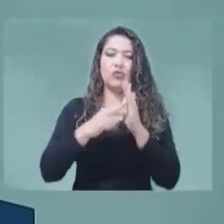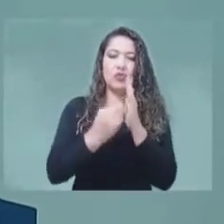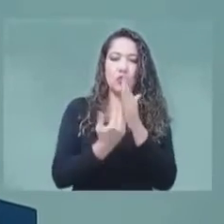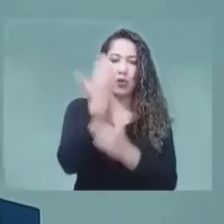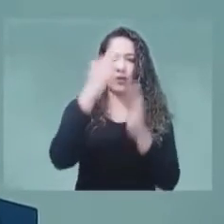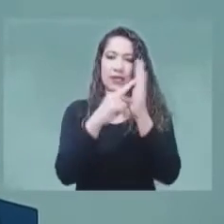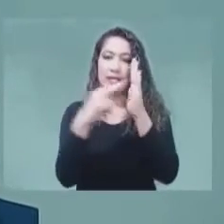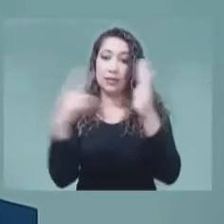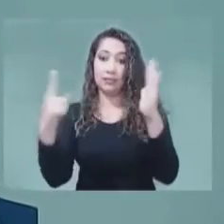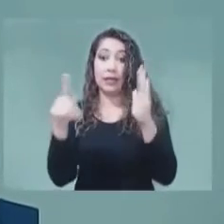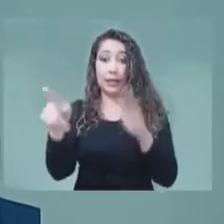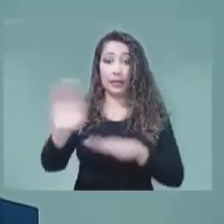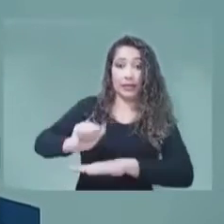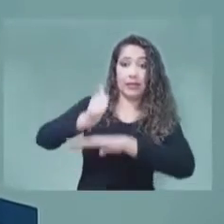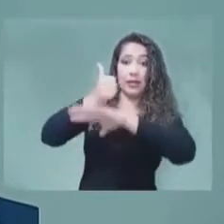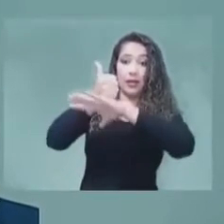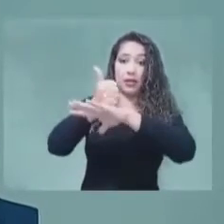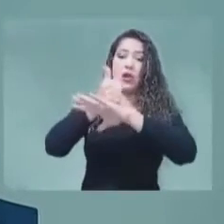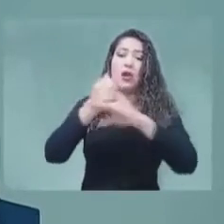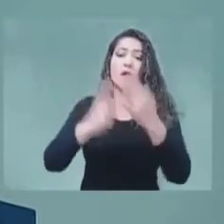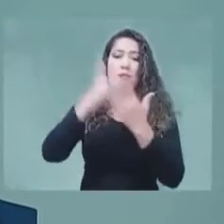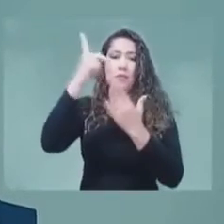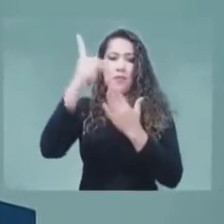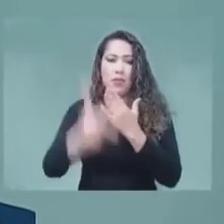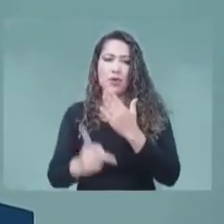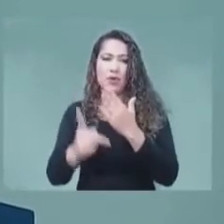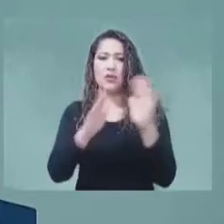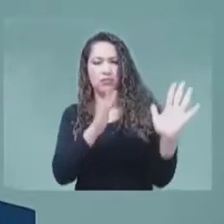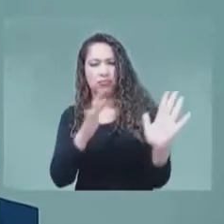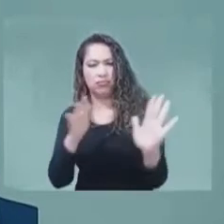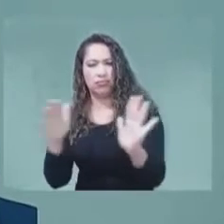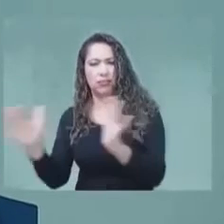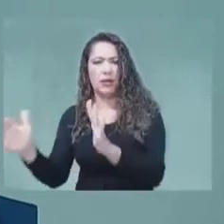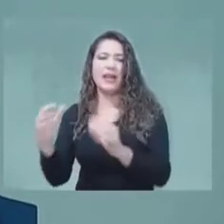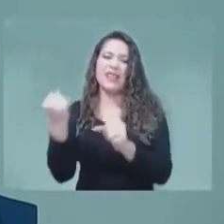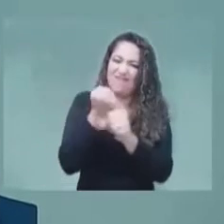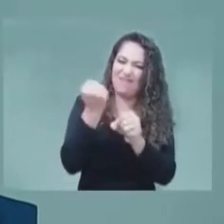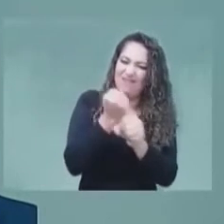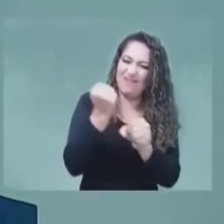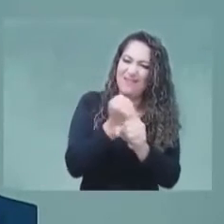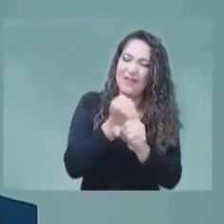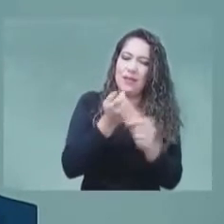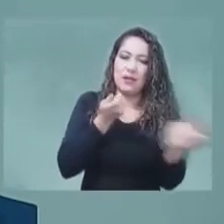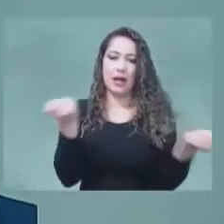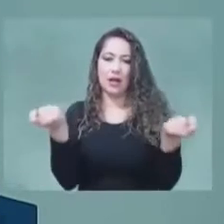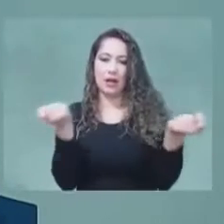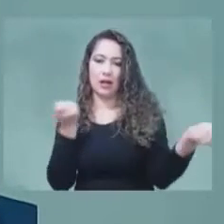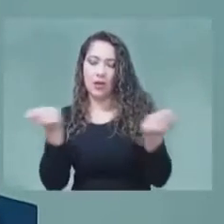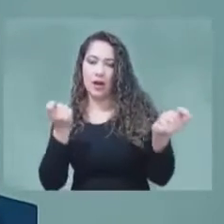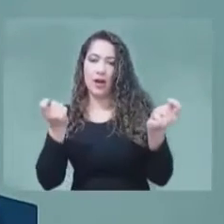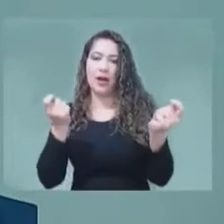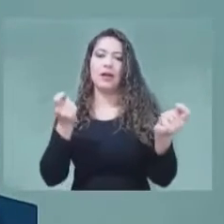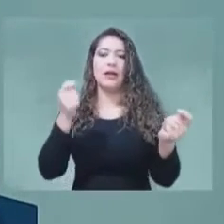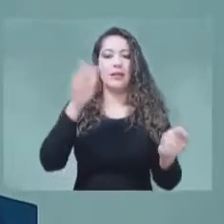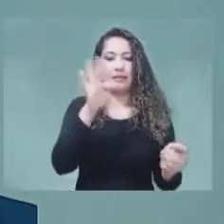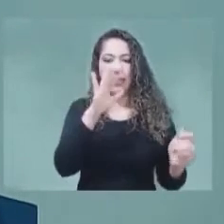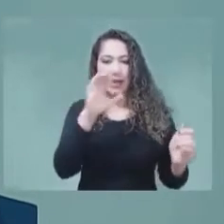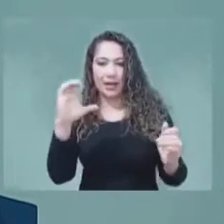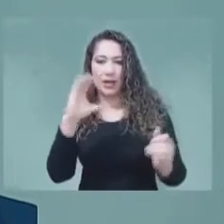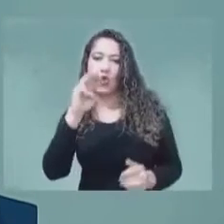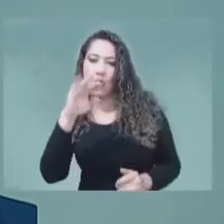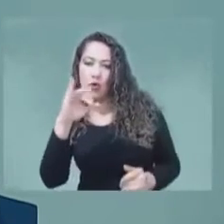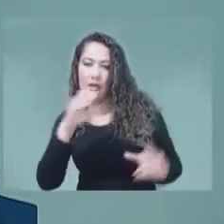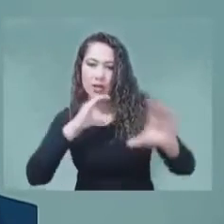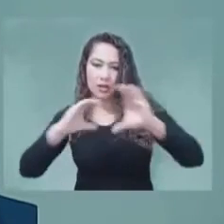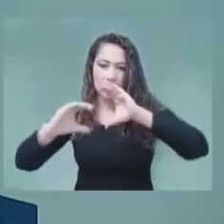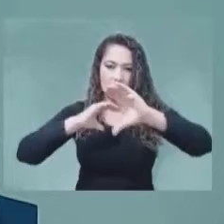Providers de Microsoft y trabajó en el regulador de telecomunicaciones colombiano. Fue gerente de regulación de Claro.